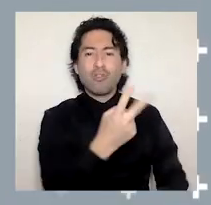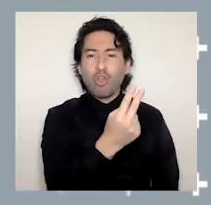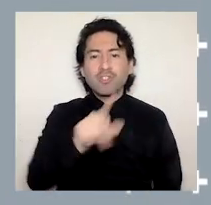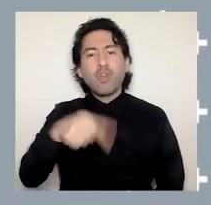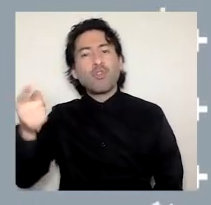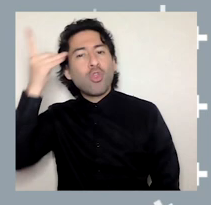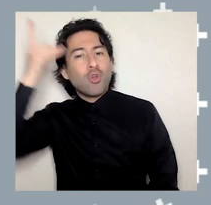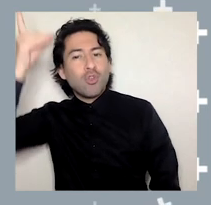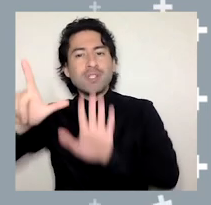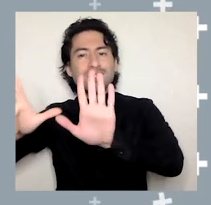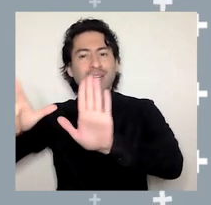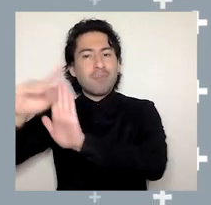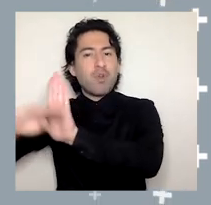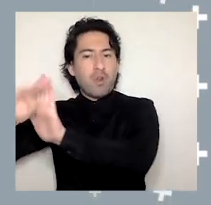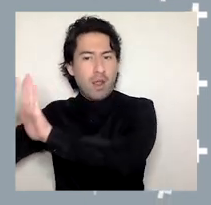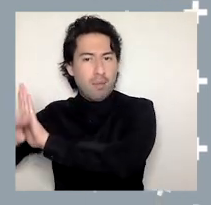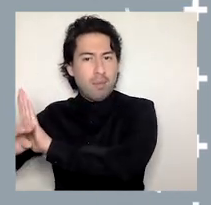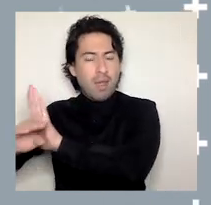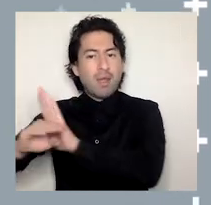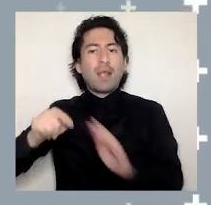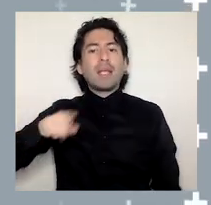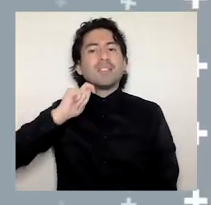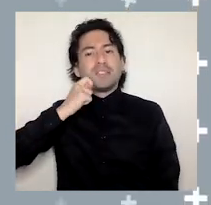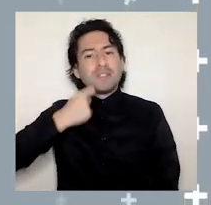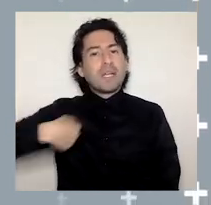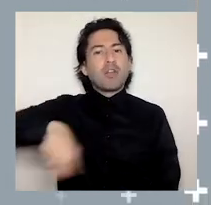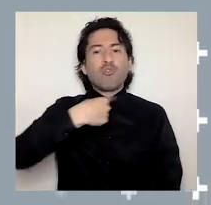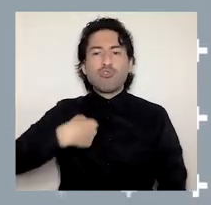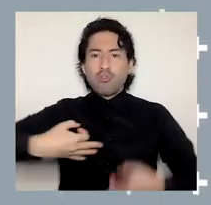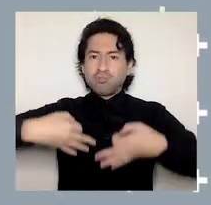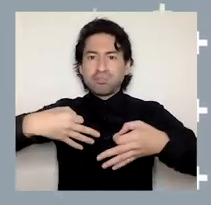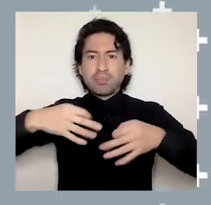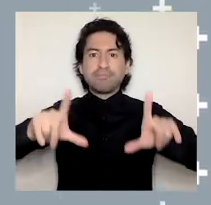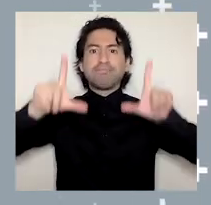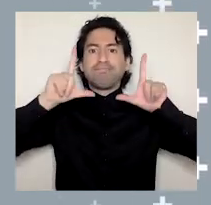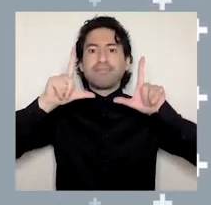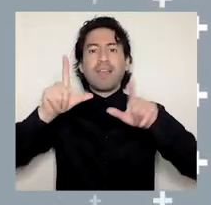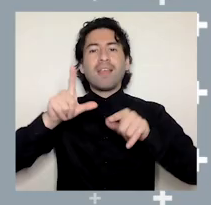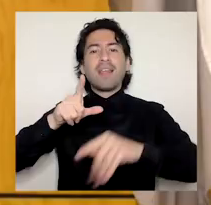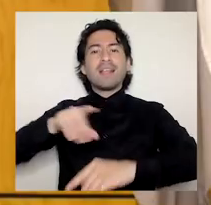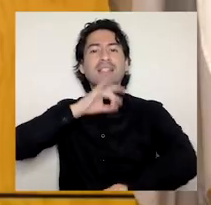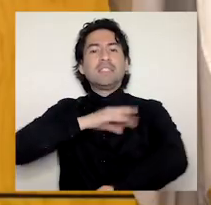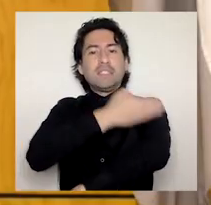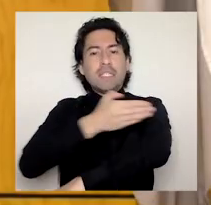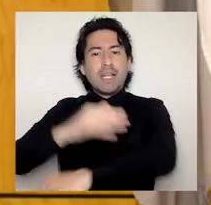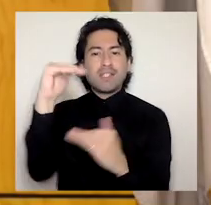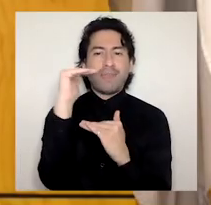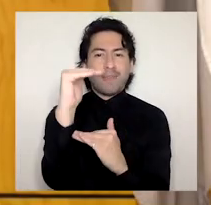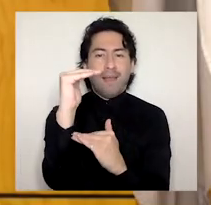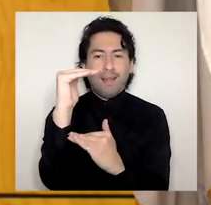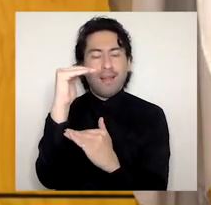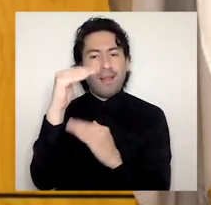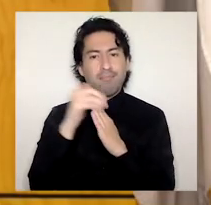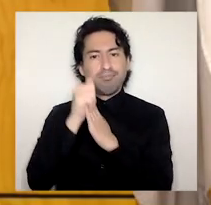7 programas de doctorado, lo que nos posiciona en forma destacada en la zona centro-sur del país. Durante